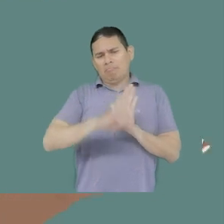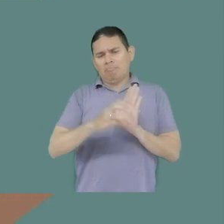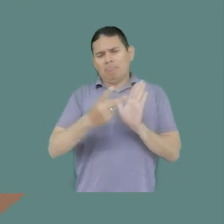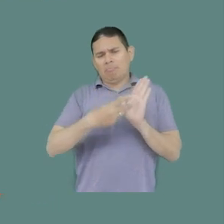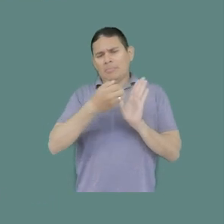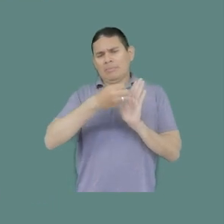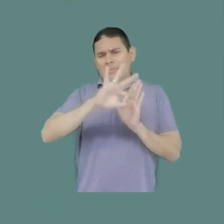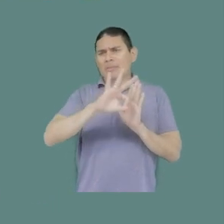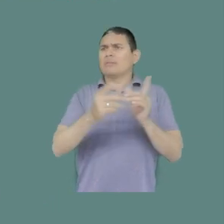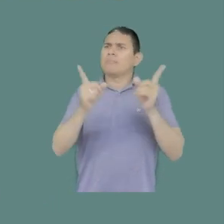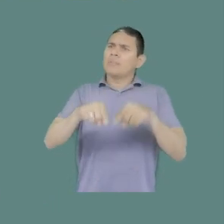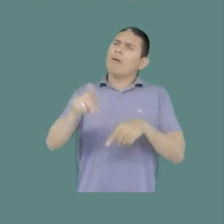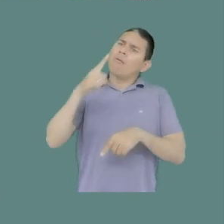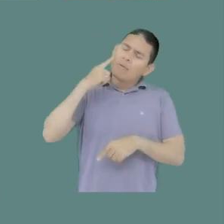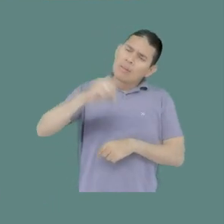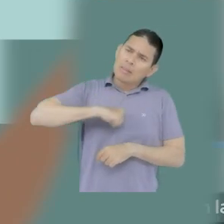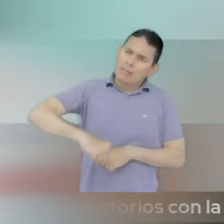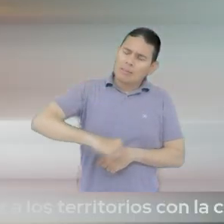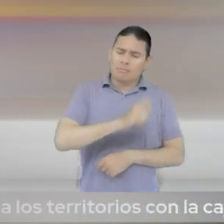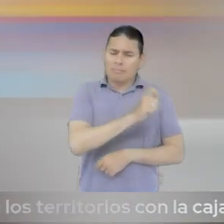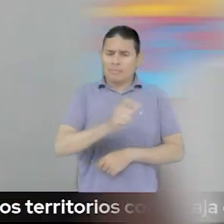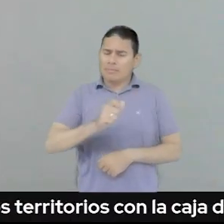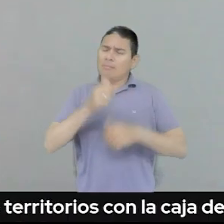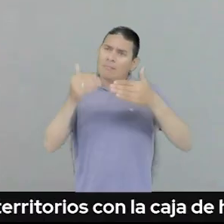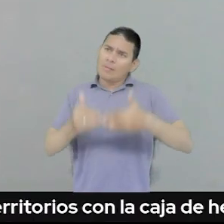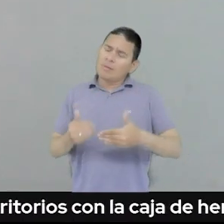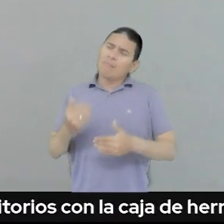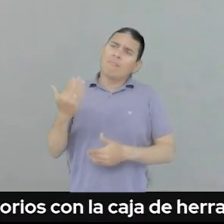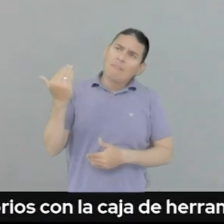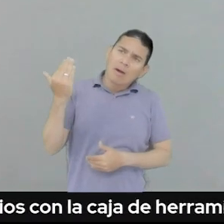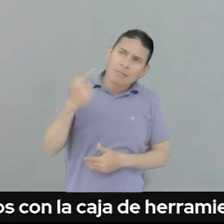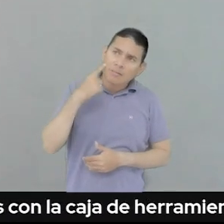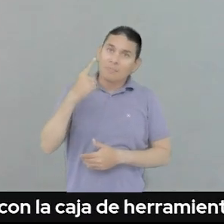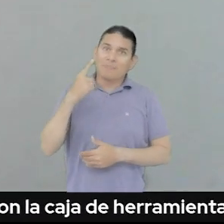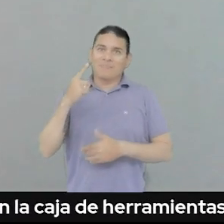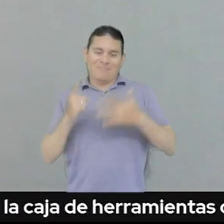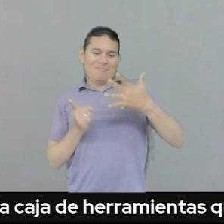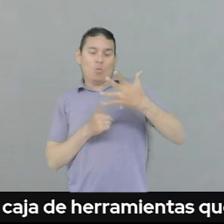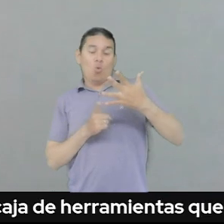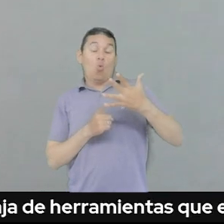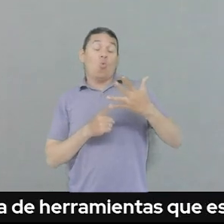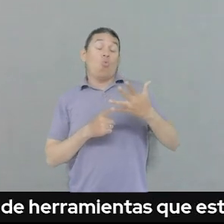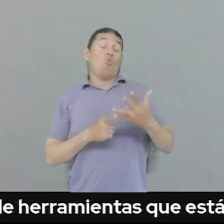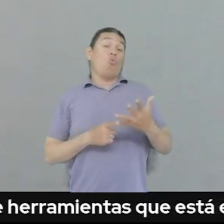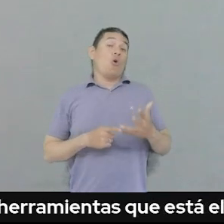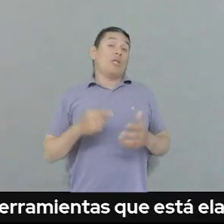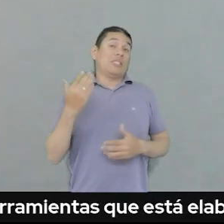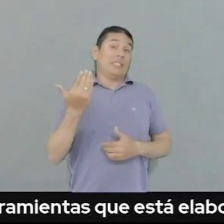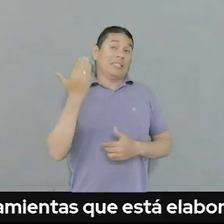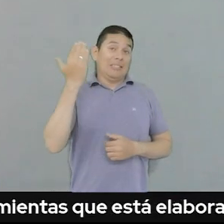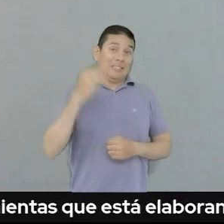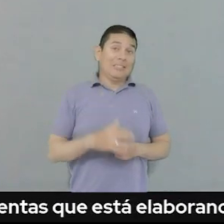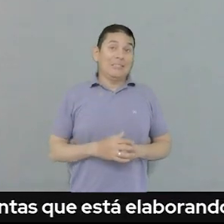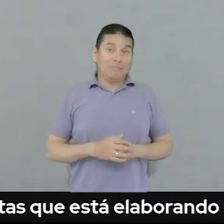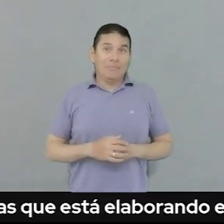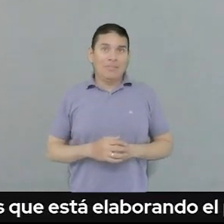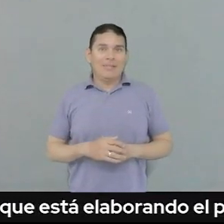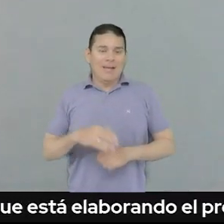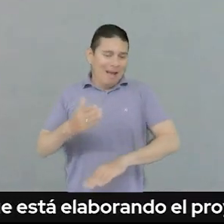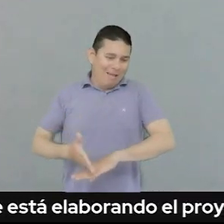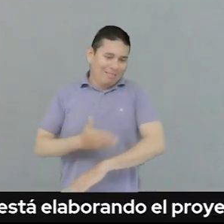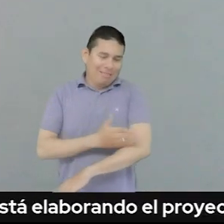la ley 16-18-2013, es decir, con los derechos de las personas con discapacidad. Entonces, este quinto elemento lo que hace es que